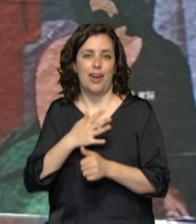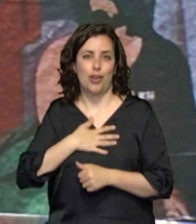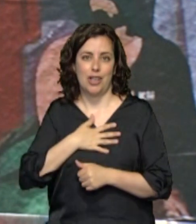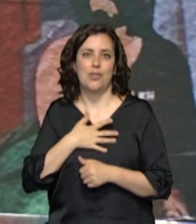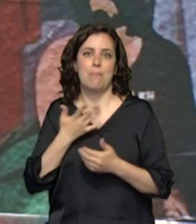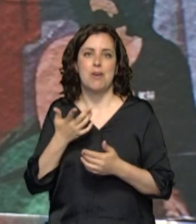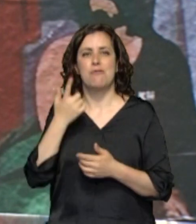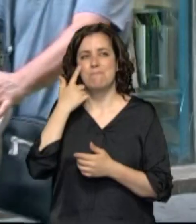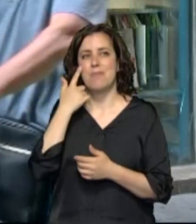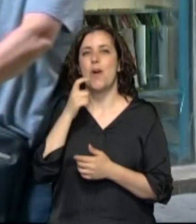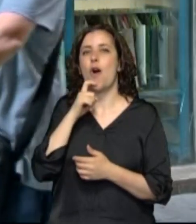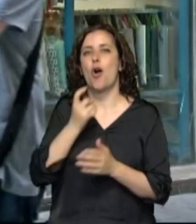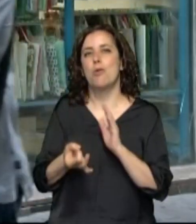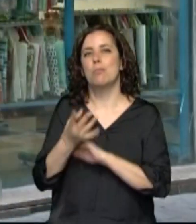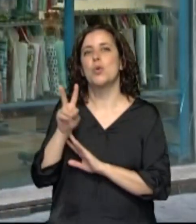nuevo trabajo.